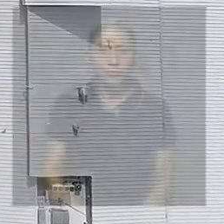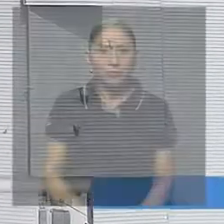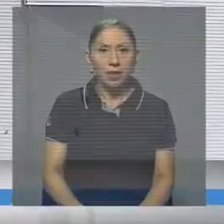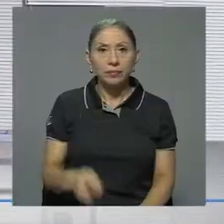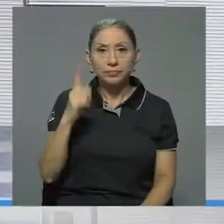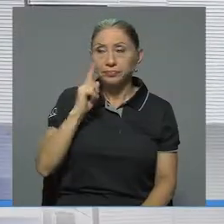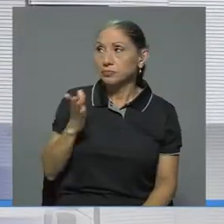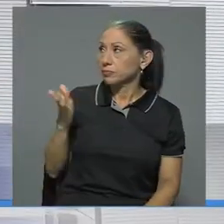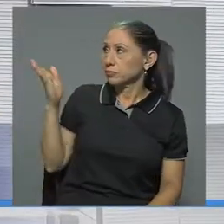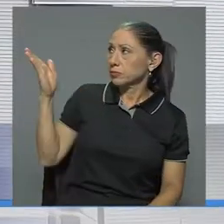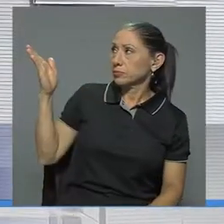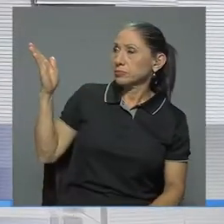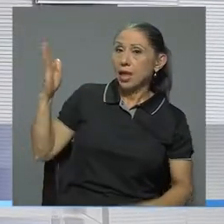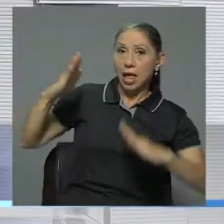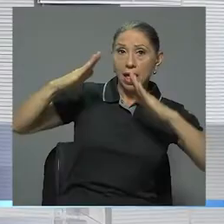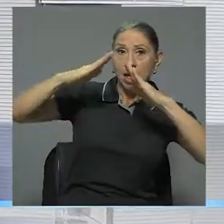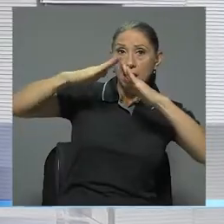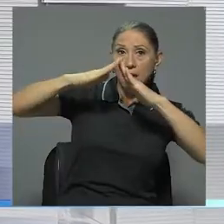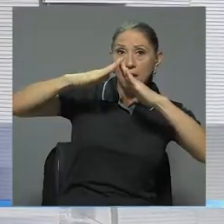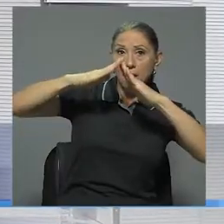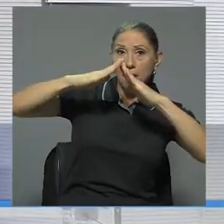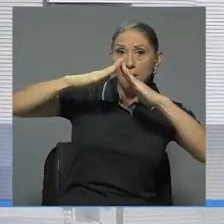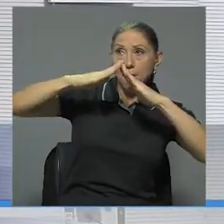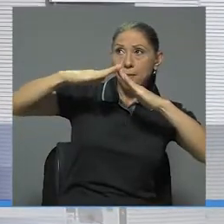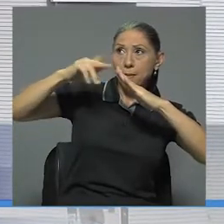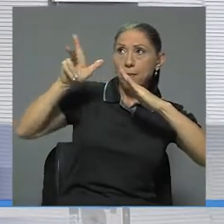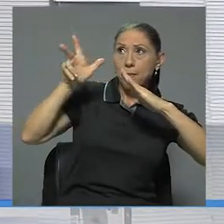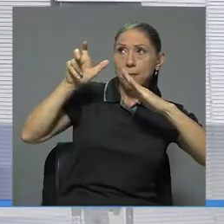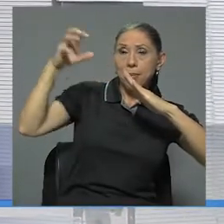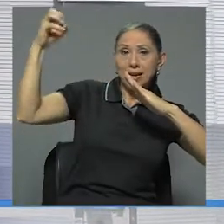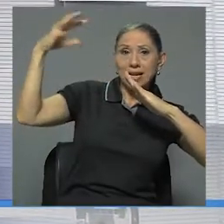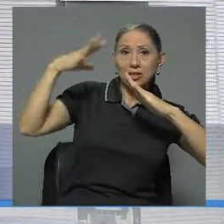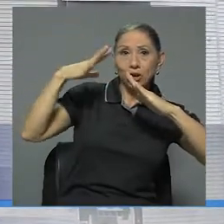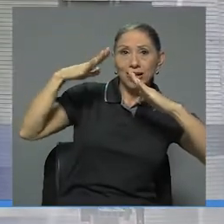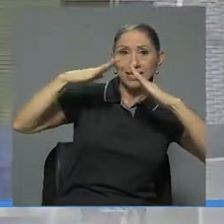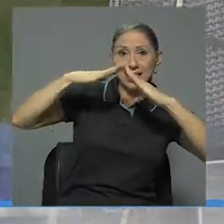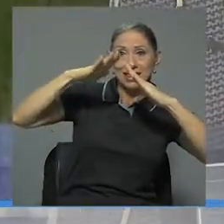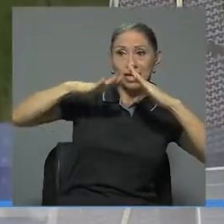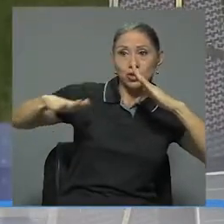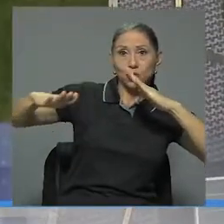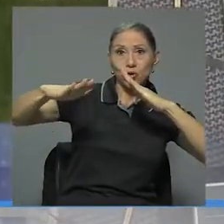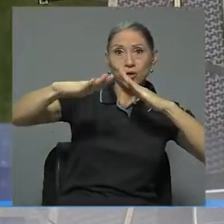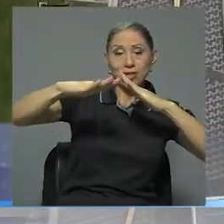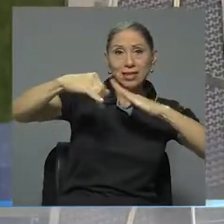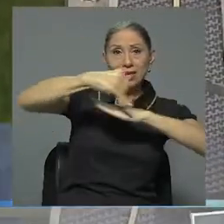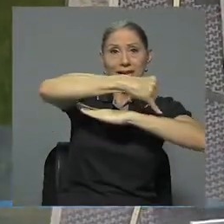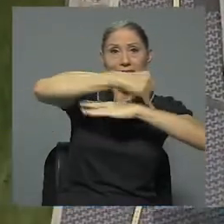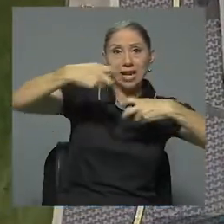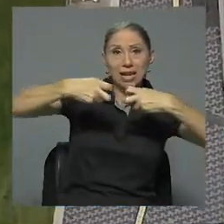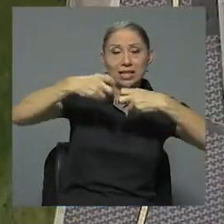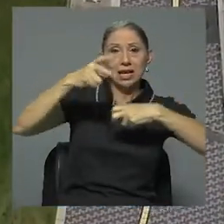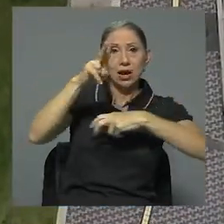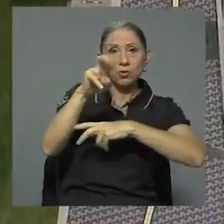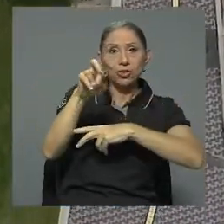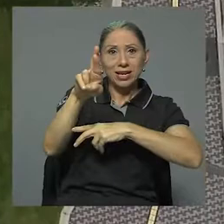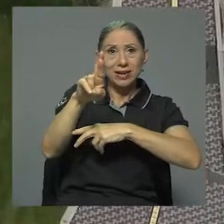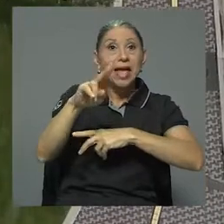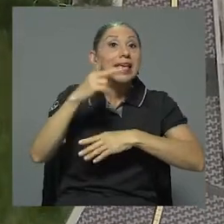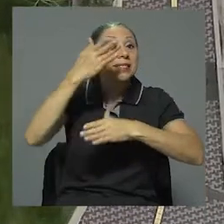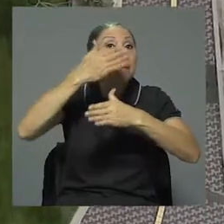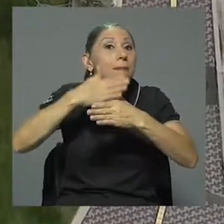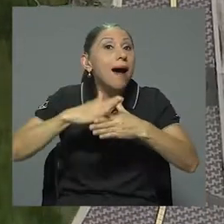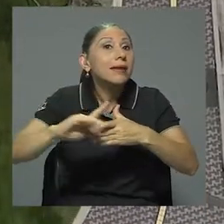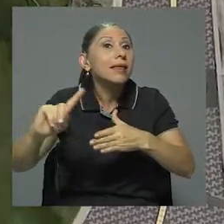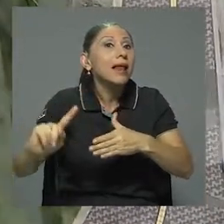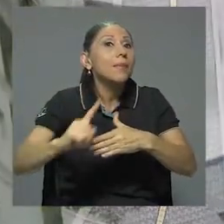Estos paneles solares sobre el techo de la Escuela de Ingeniería Eléctrica de la UCR son parte de la primera planta fotovoltaica de esta